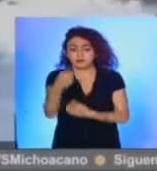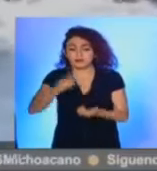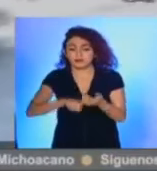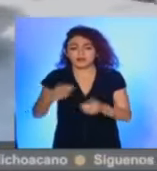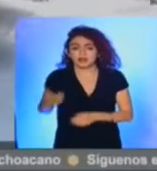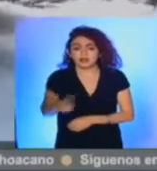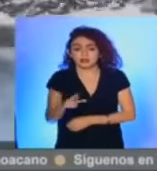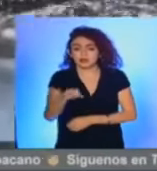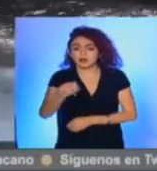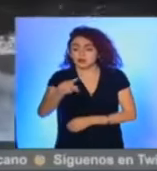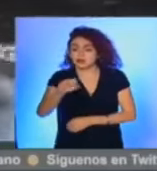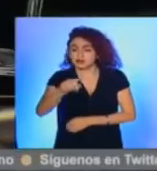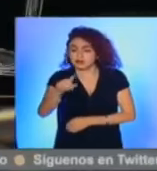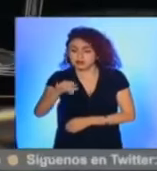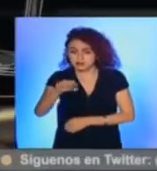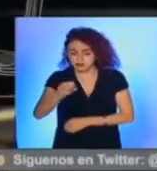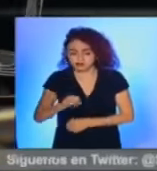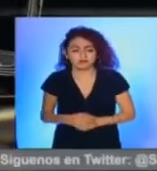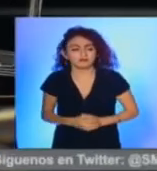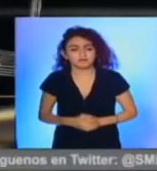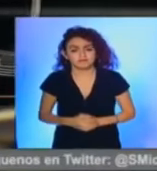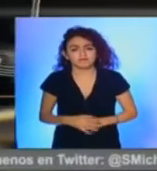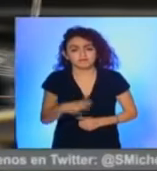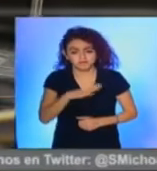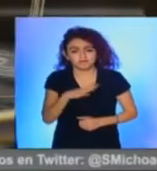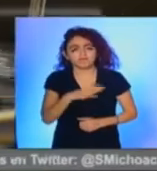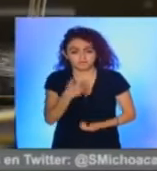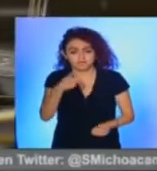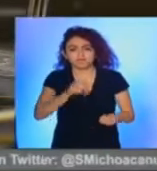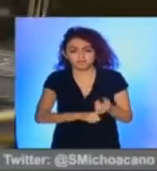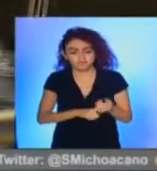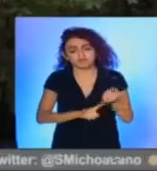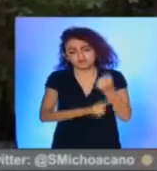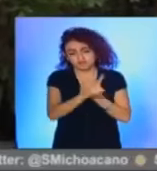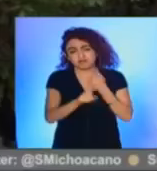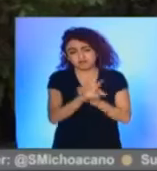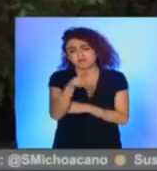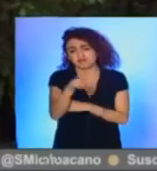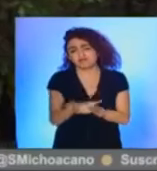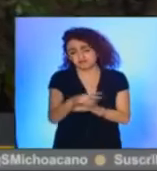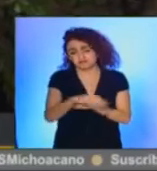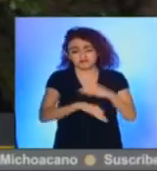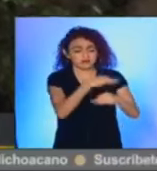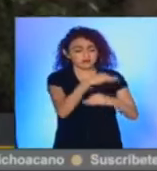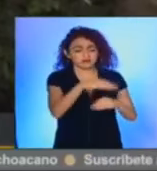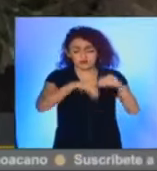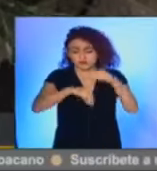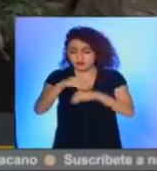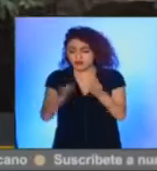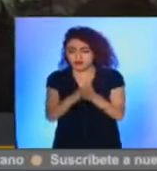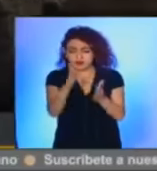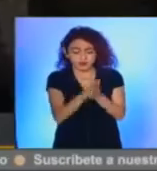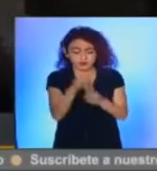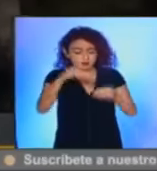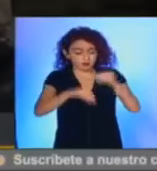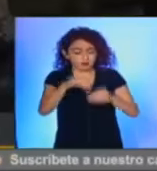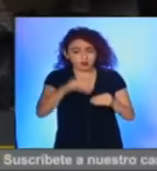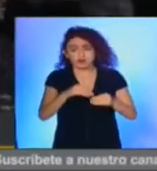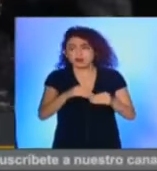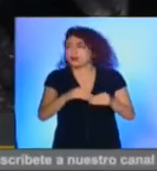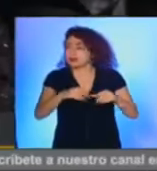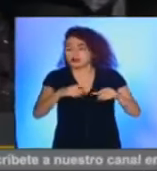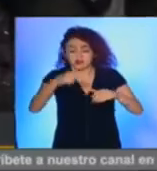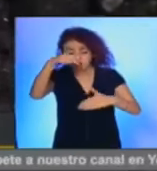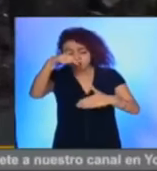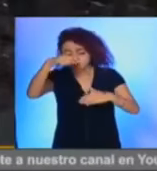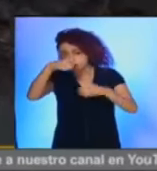Cupatizio, señaló el autor. Sí, hay un proceso de afectación por todas las obras que se han hecho, tanto de perforación